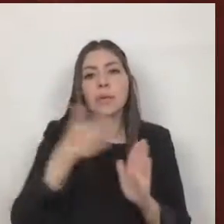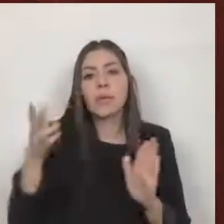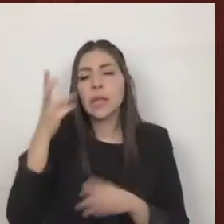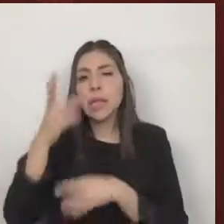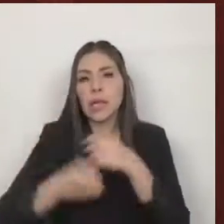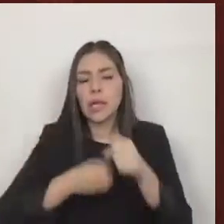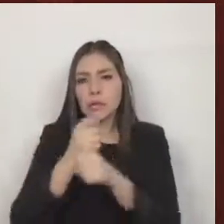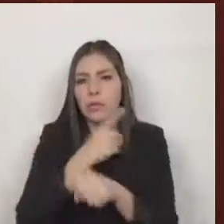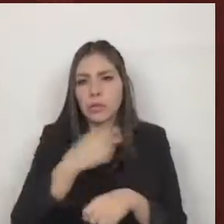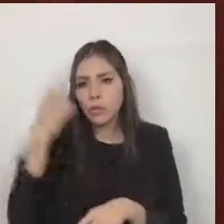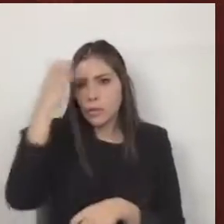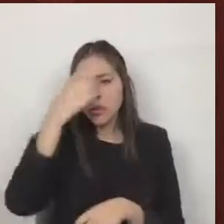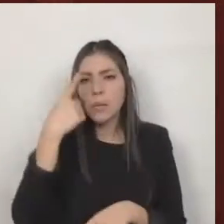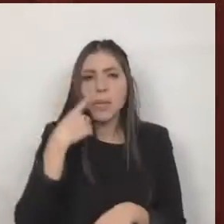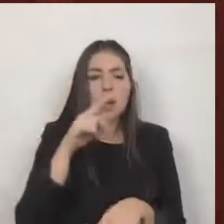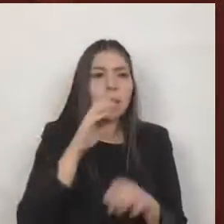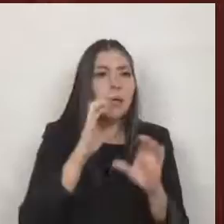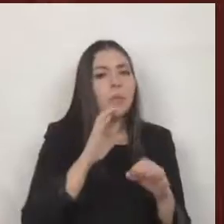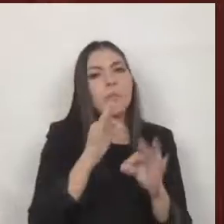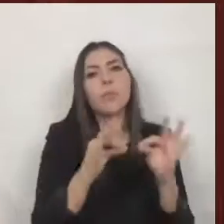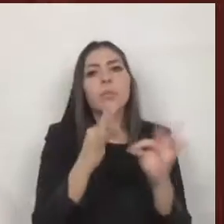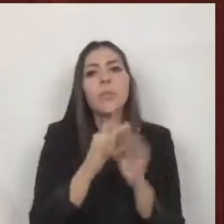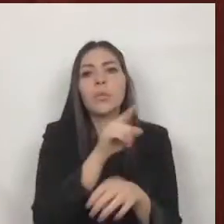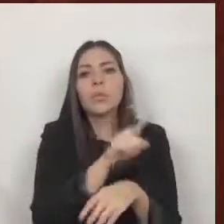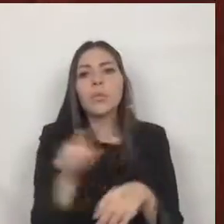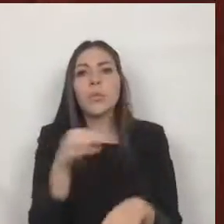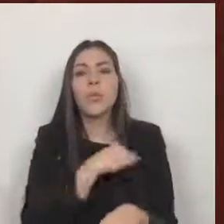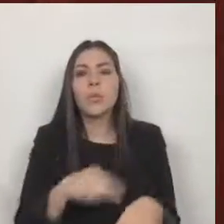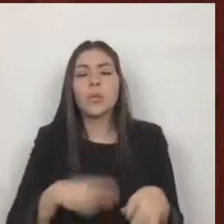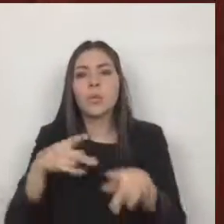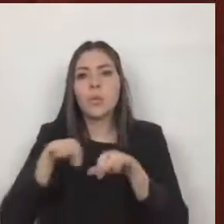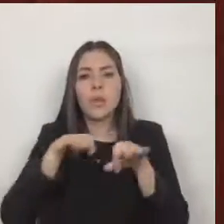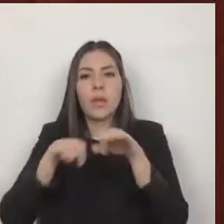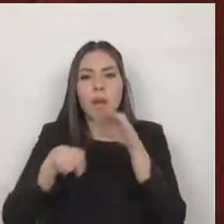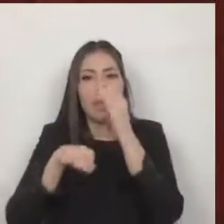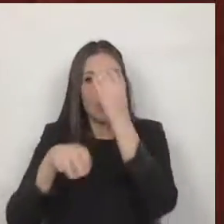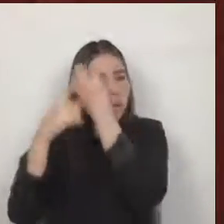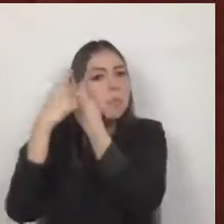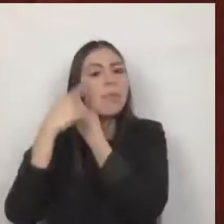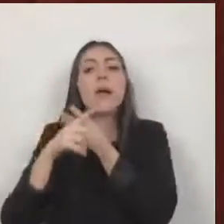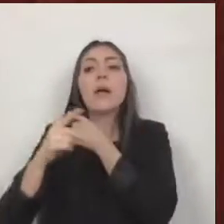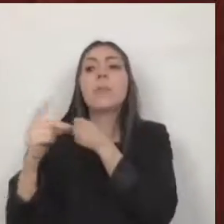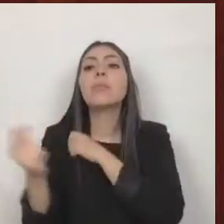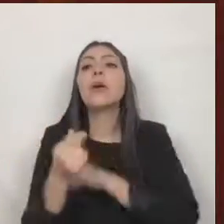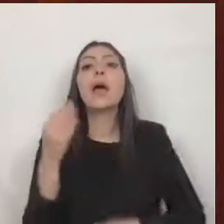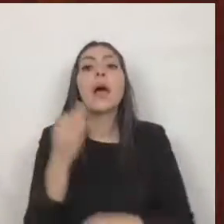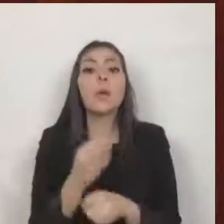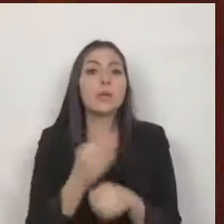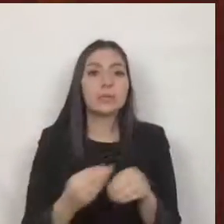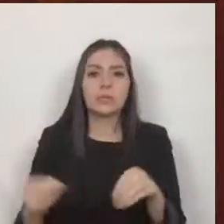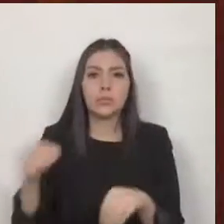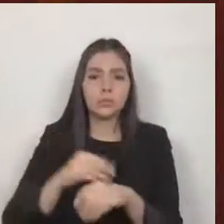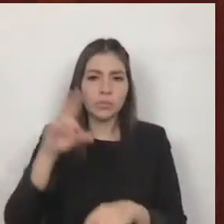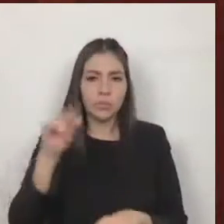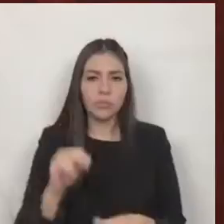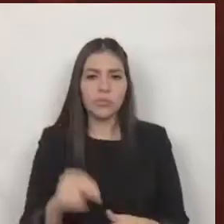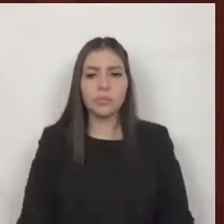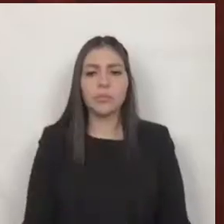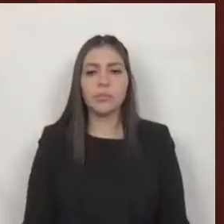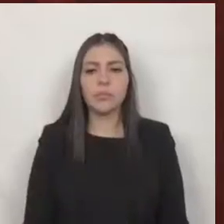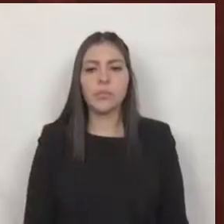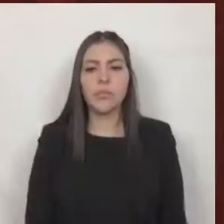trabajo de los municipios donde su creación no sea de forma inmediata por las razones